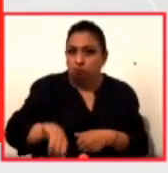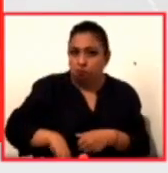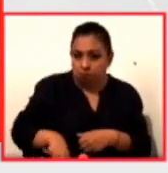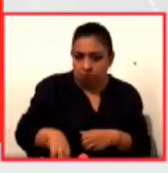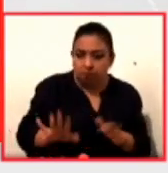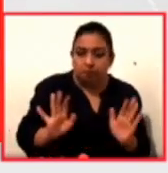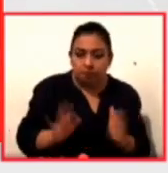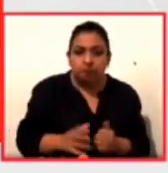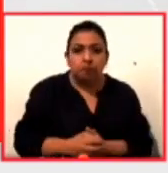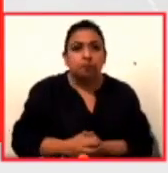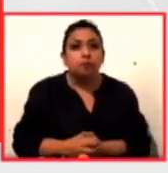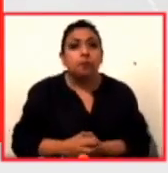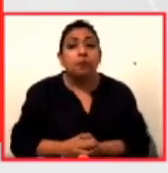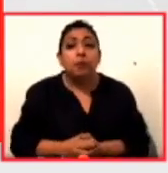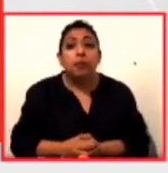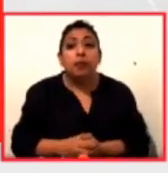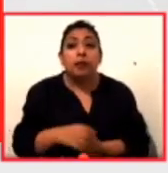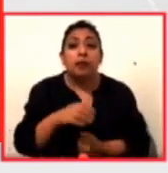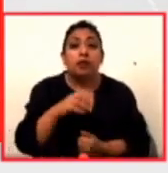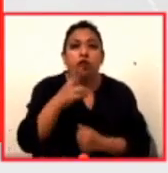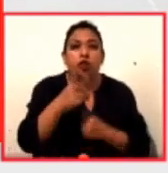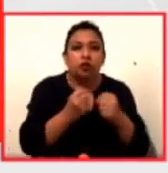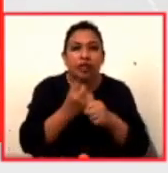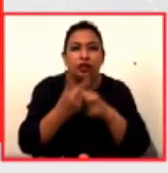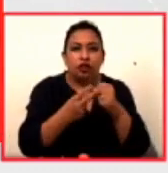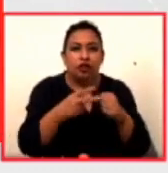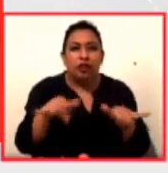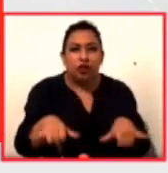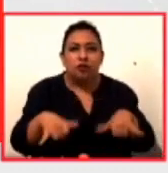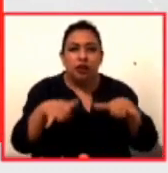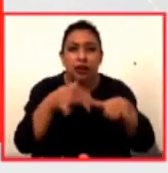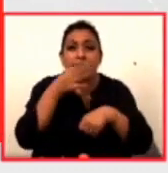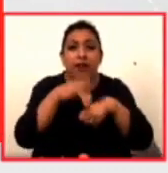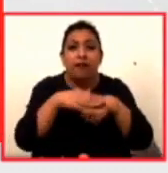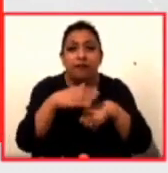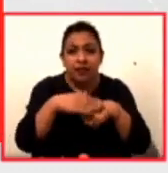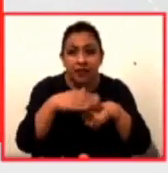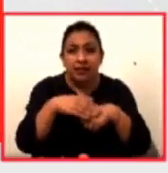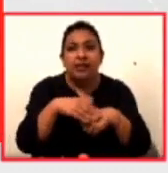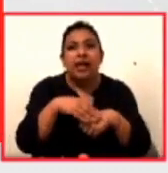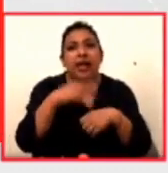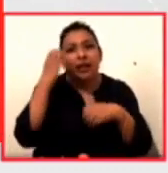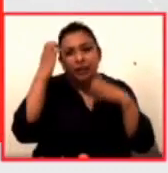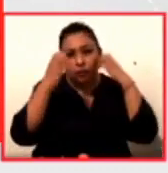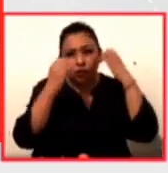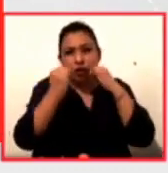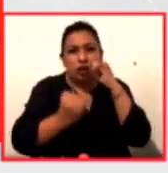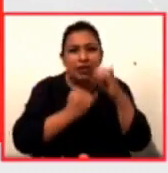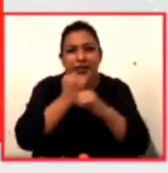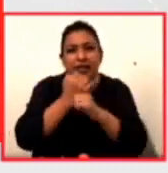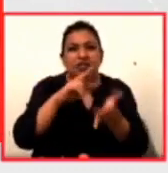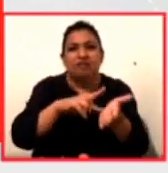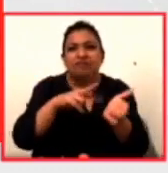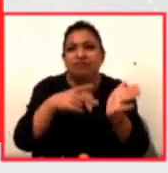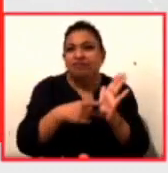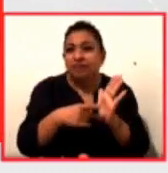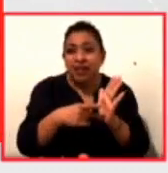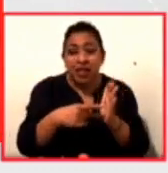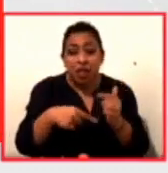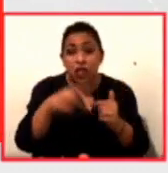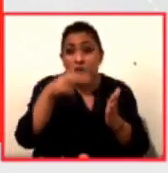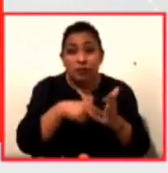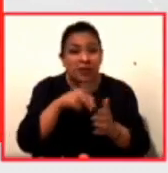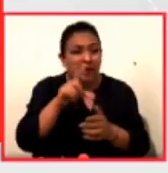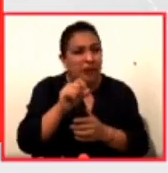La Bienal de Venecia anunció que la edición 17 de la Exposición Internacional de Arquitectura no va a ser en este 2020